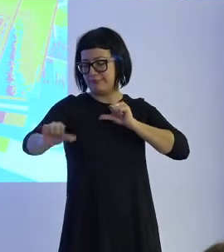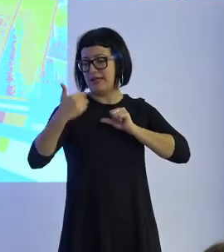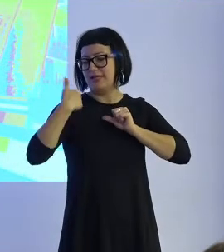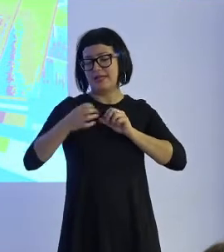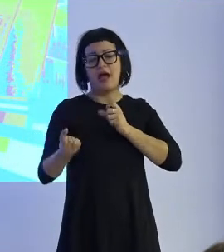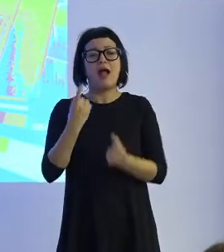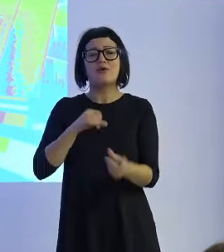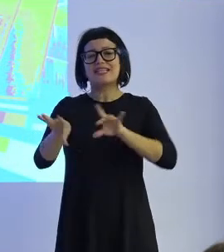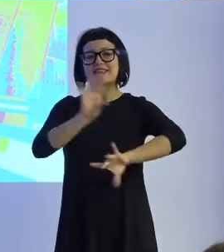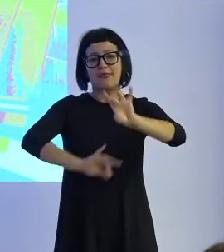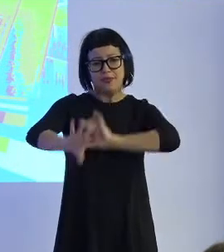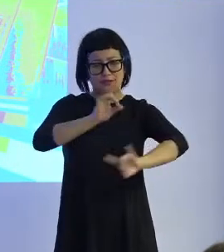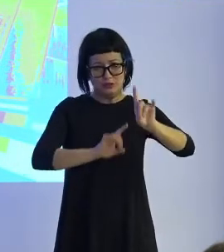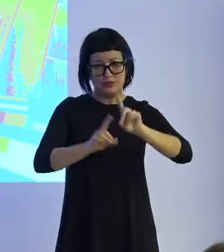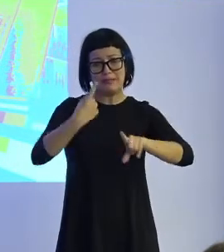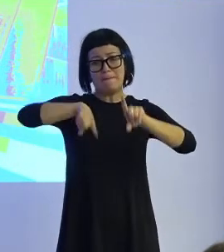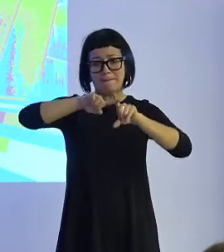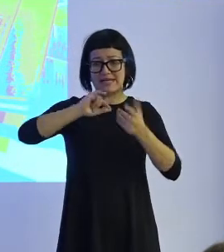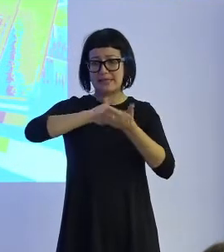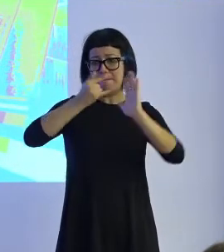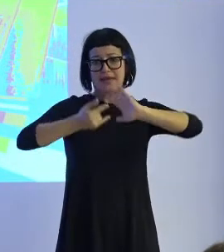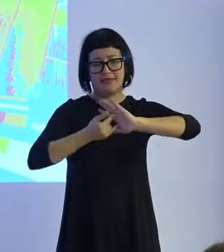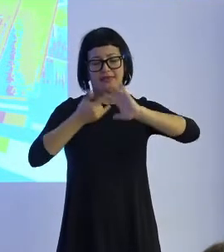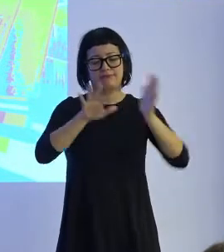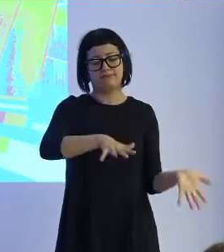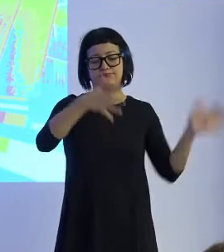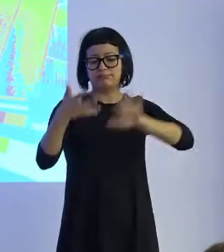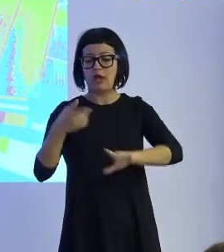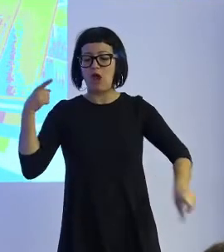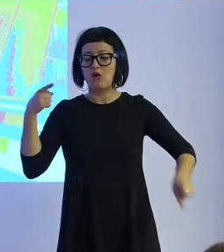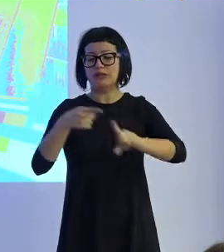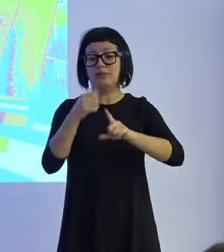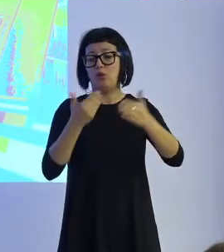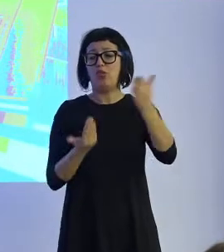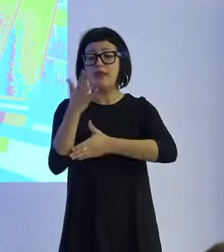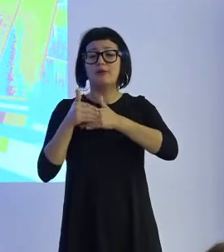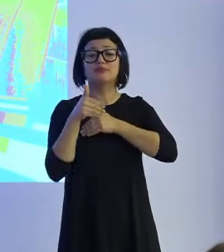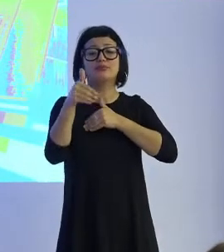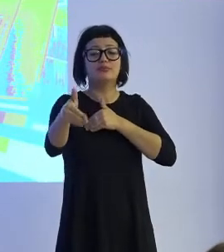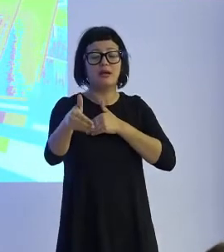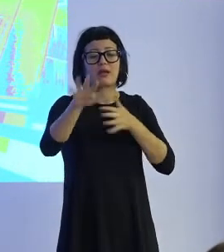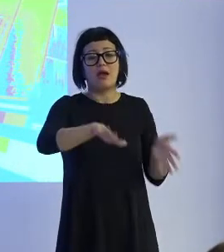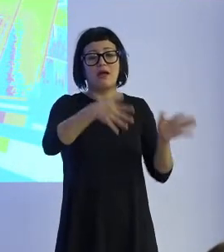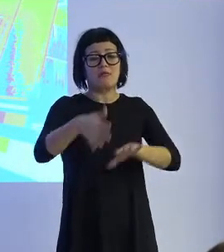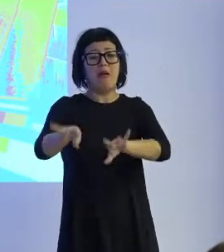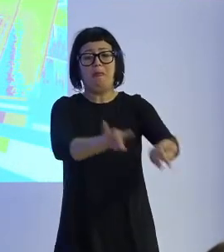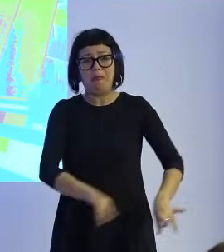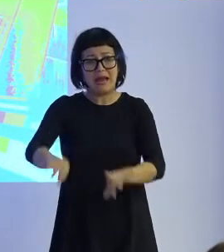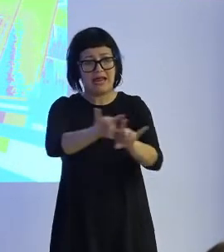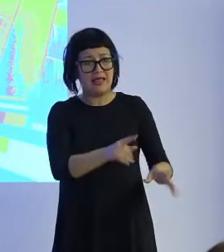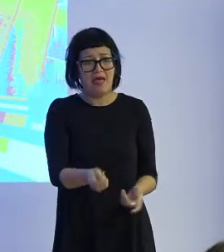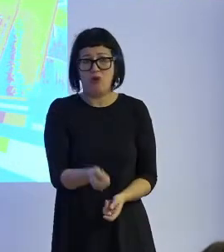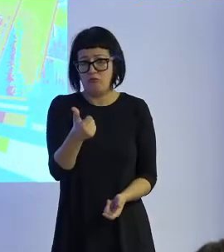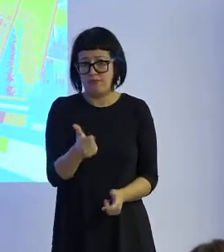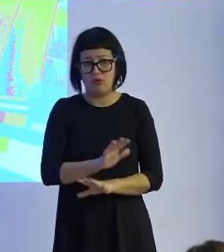de decisiones y adoptar una serie de medidas para que no llegue el día en el que alarmarnos ya no sirva de nada o sirva de muy